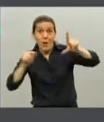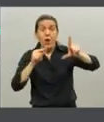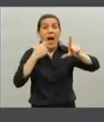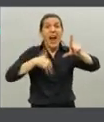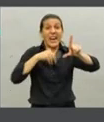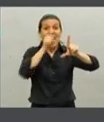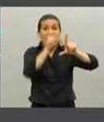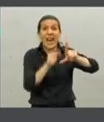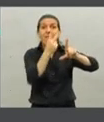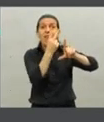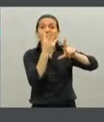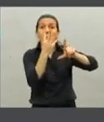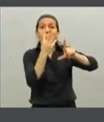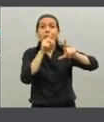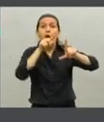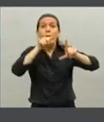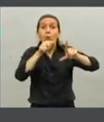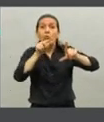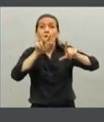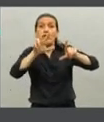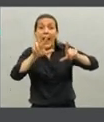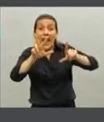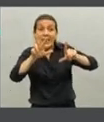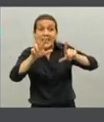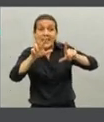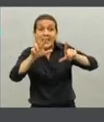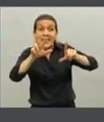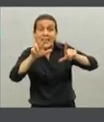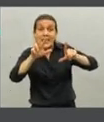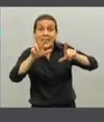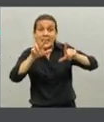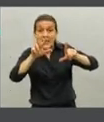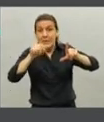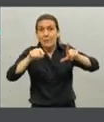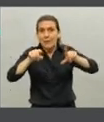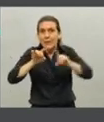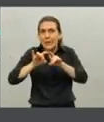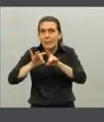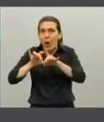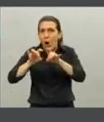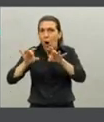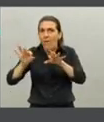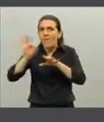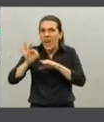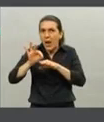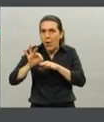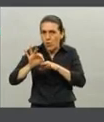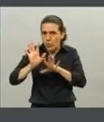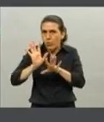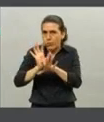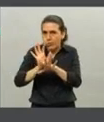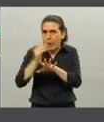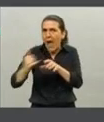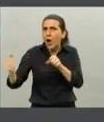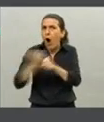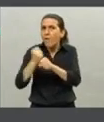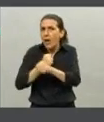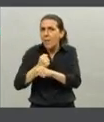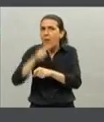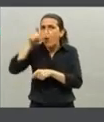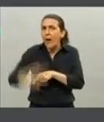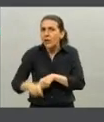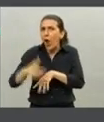24.3% en su tasa de incidencia de casos confirmados